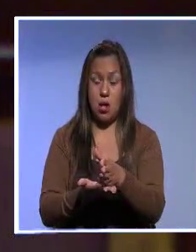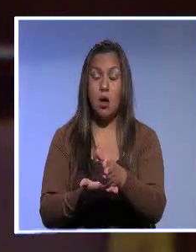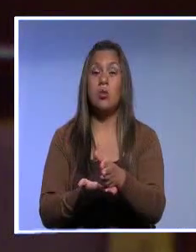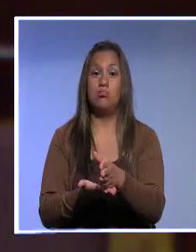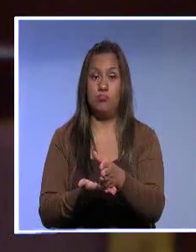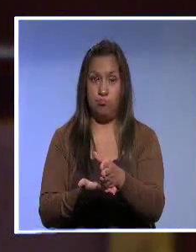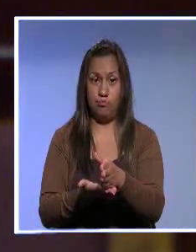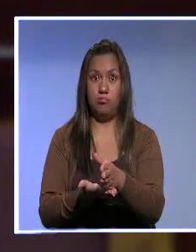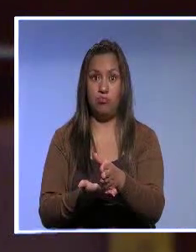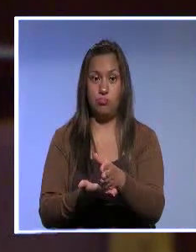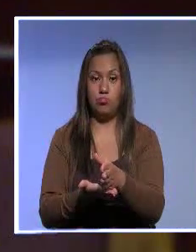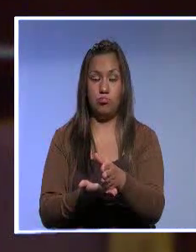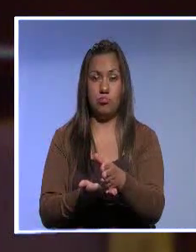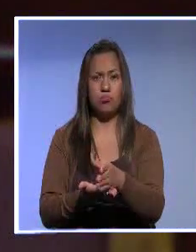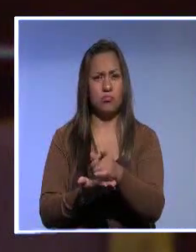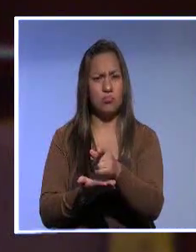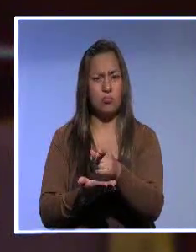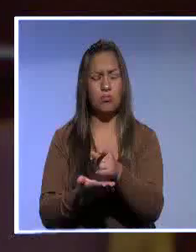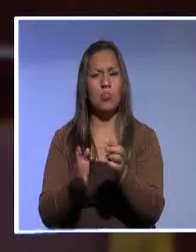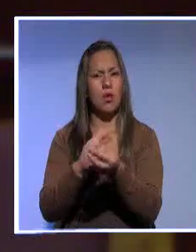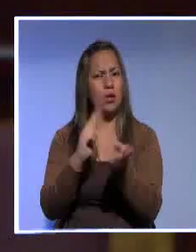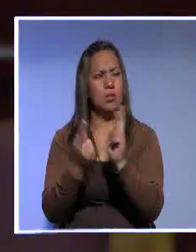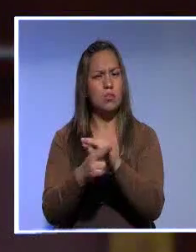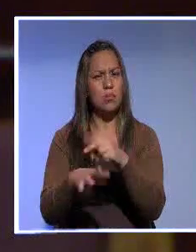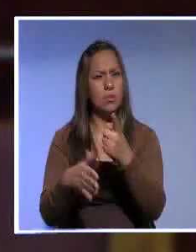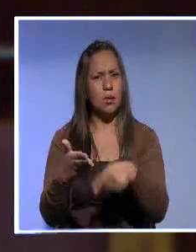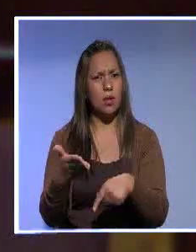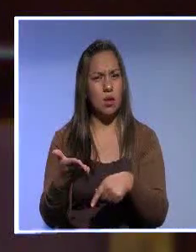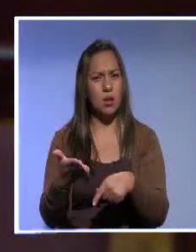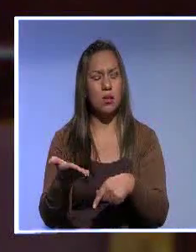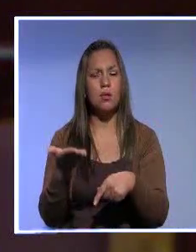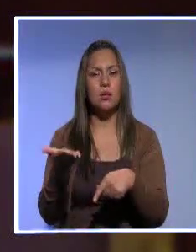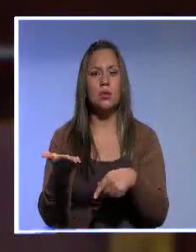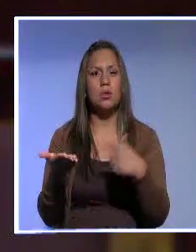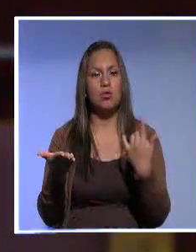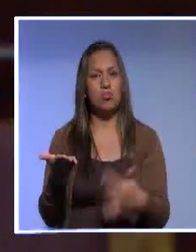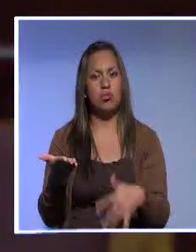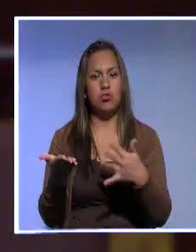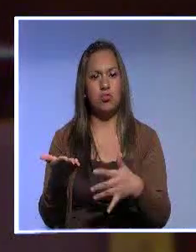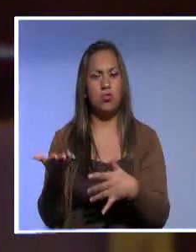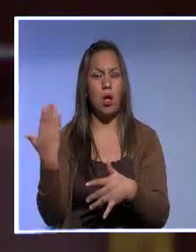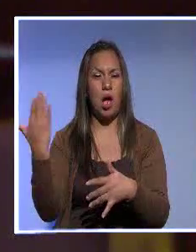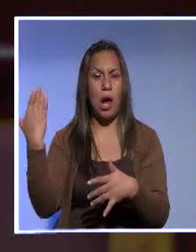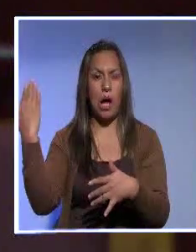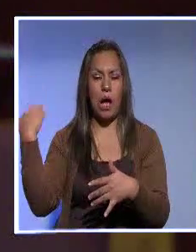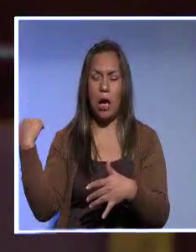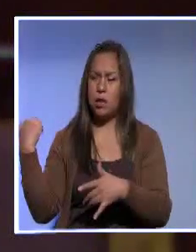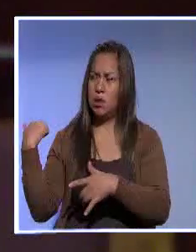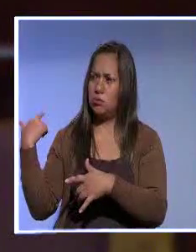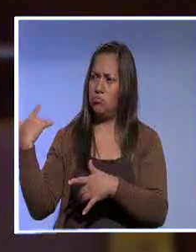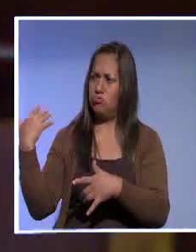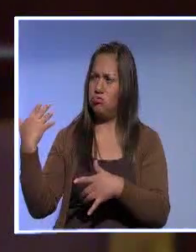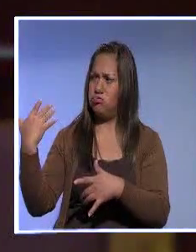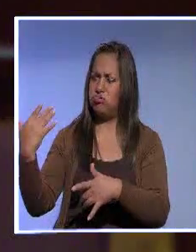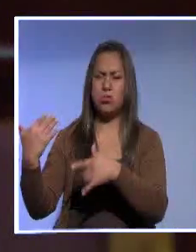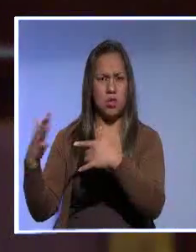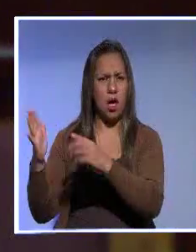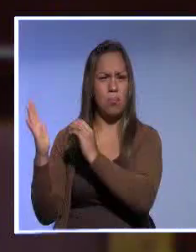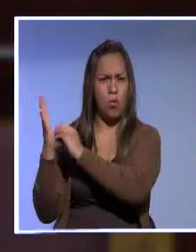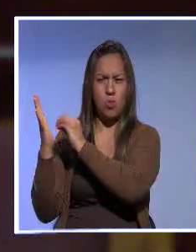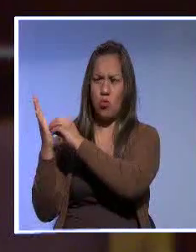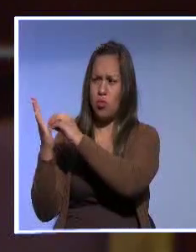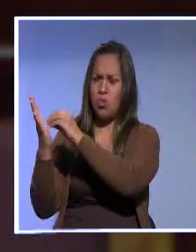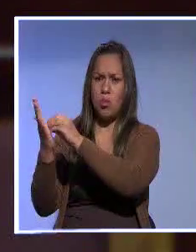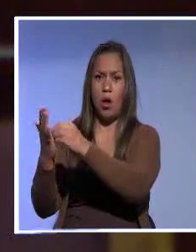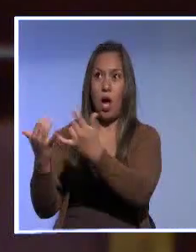se hace con la reforma es transgredir lo que ya venía en los años 90. ¿Qué pasó en los años 90? Que, por